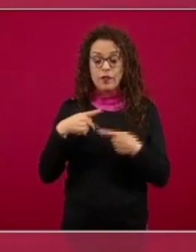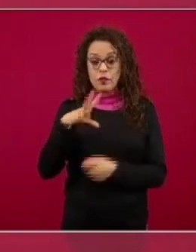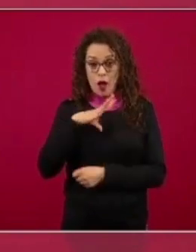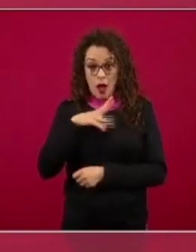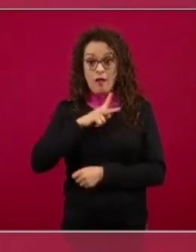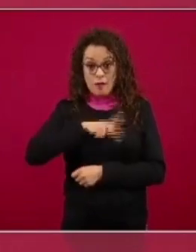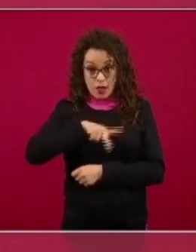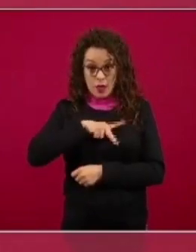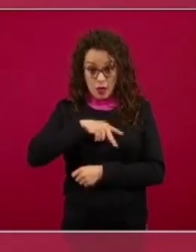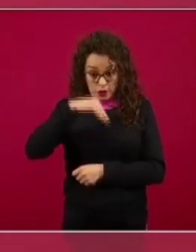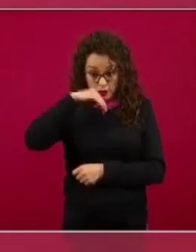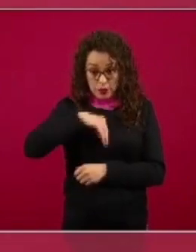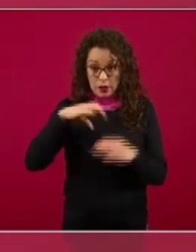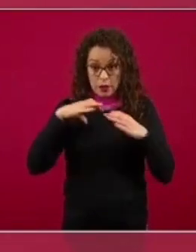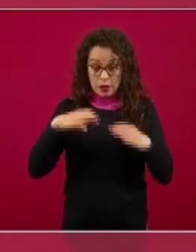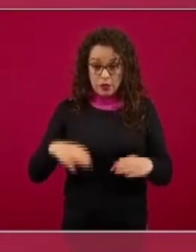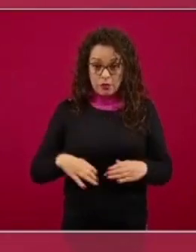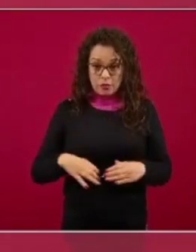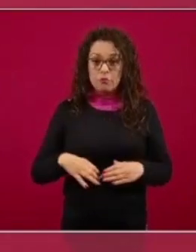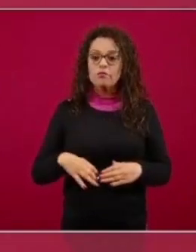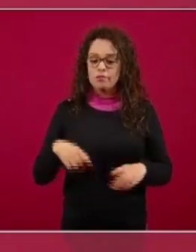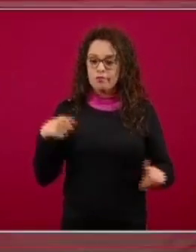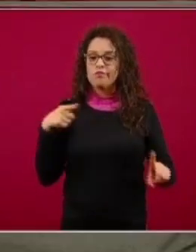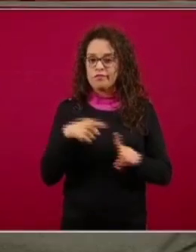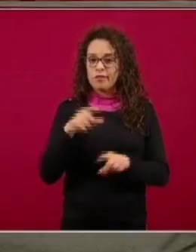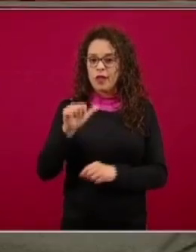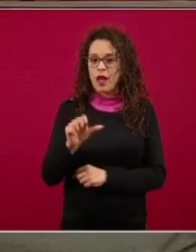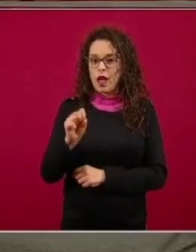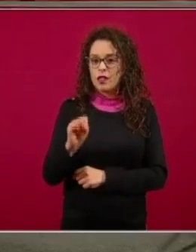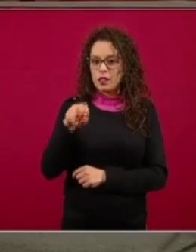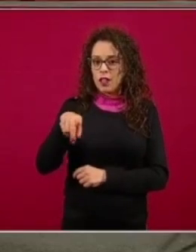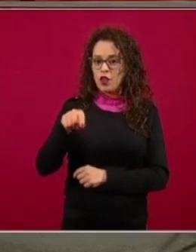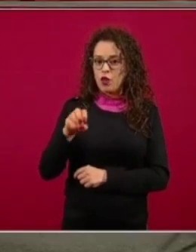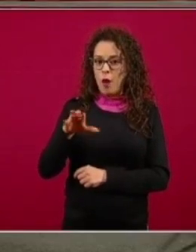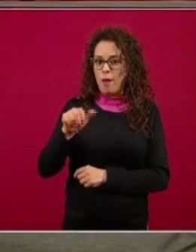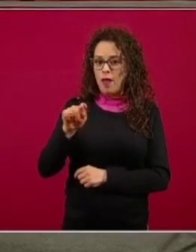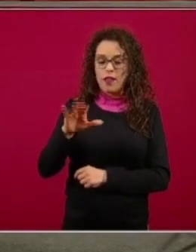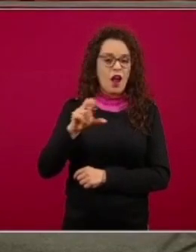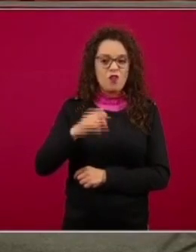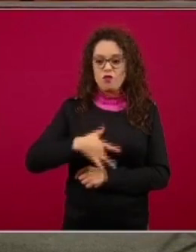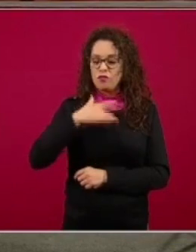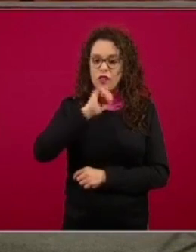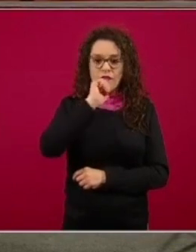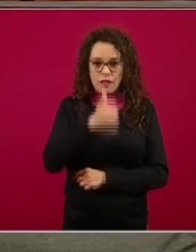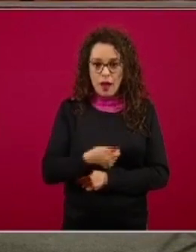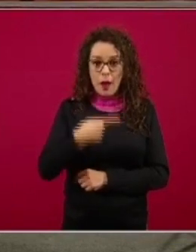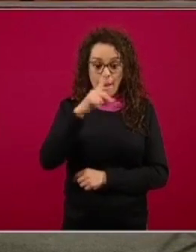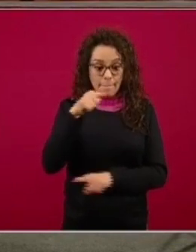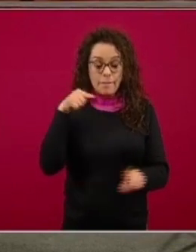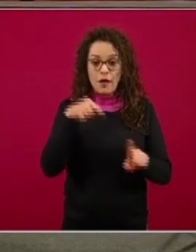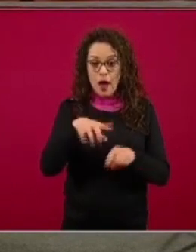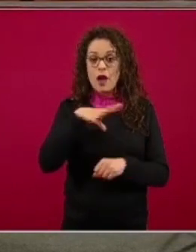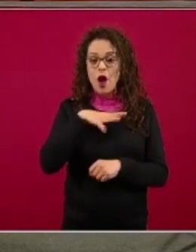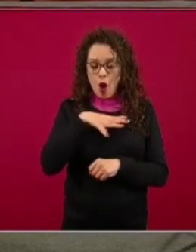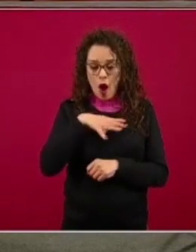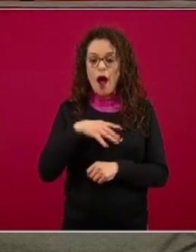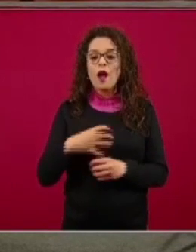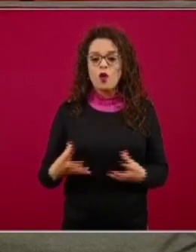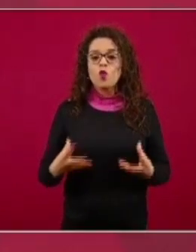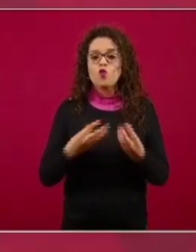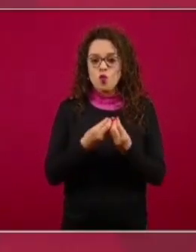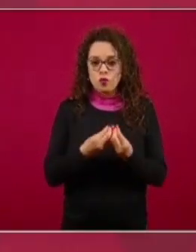virus son asintomáticas pero en ese conjunto están mezclados presintomáticos y